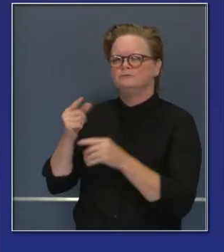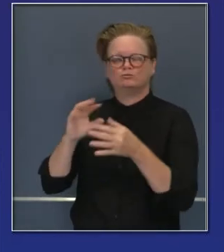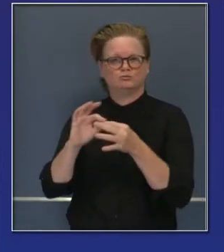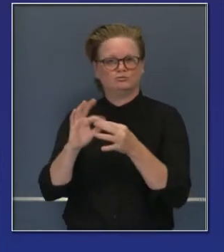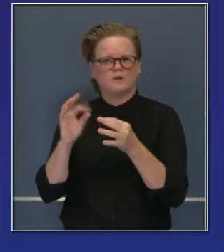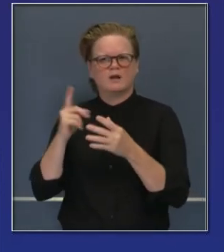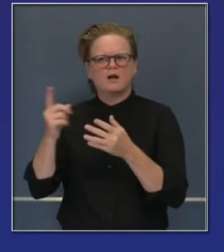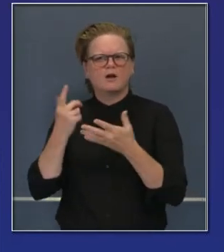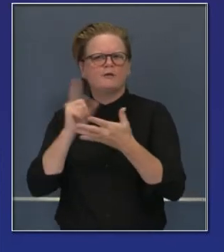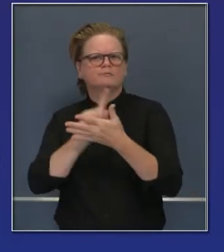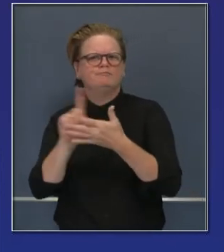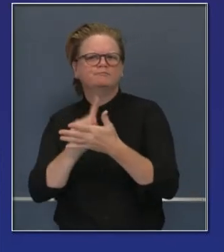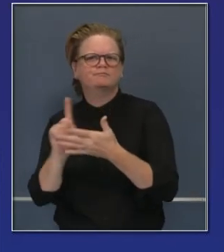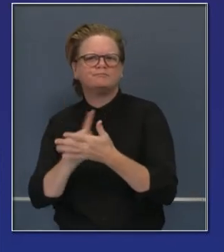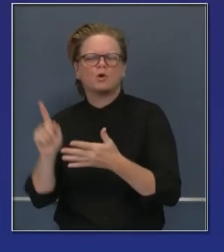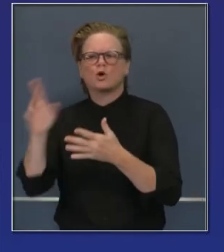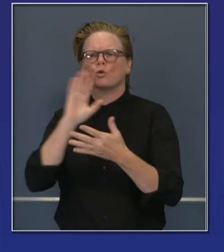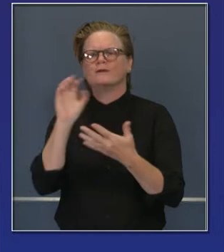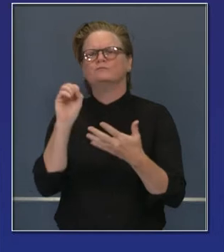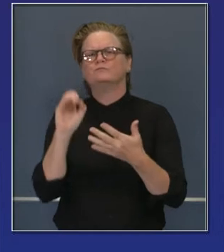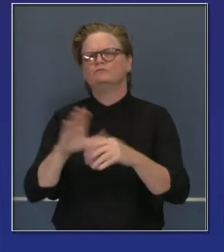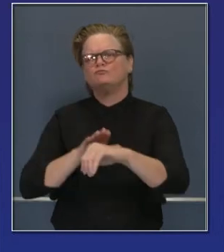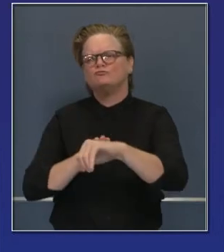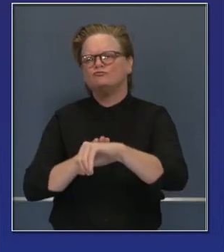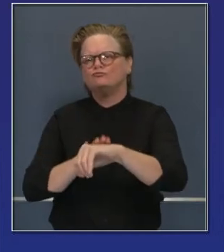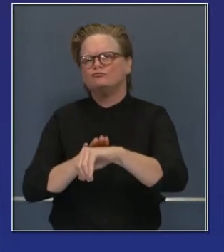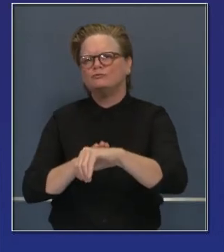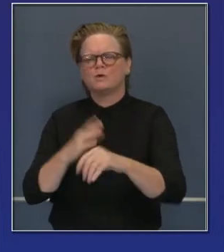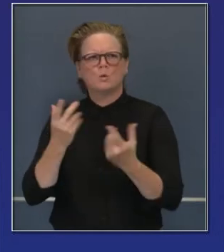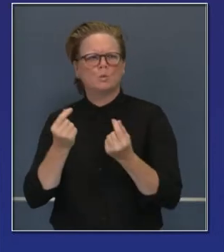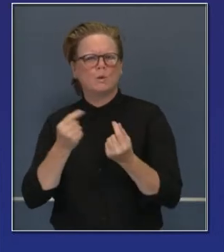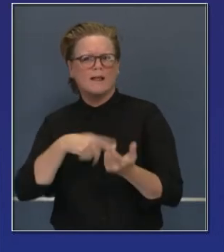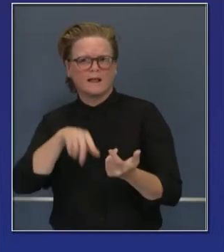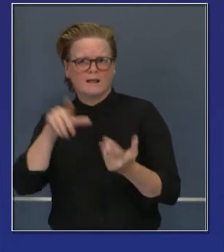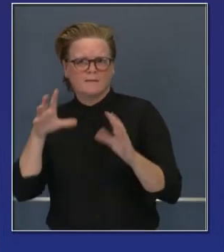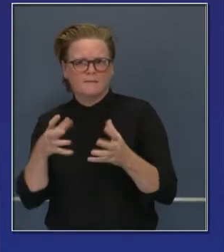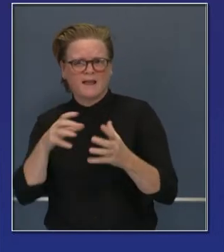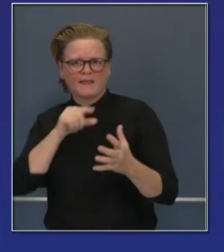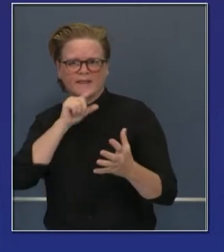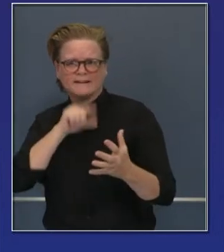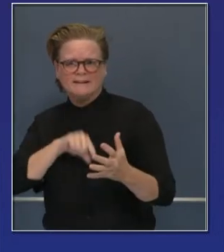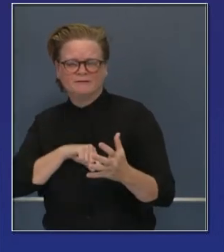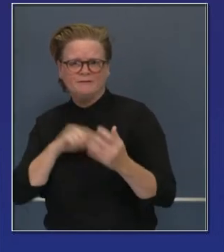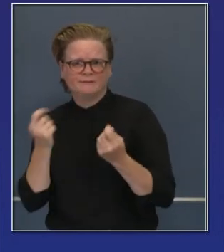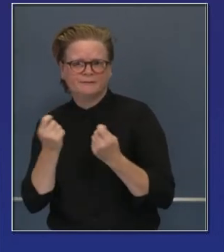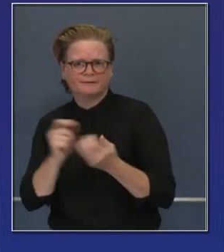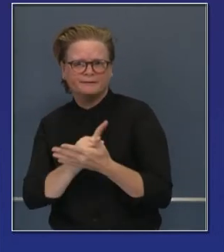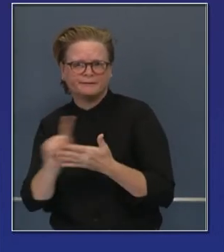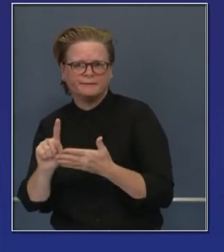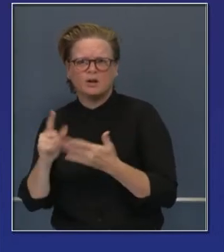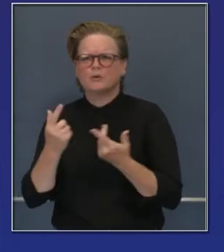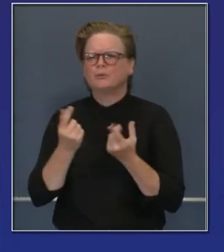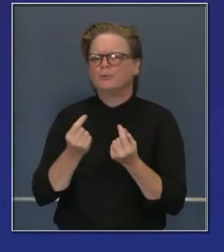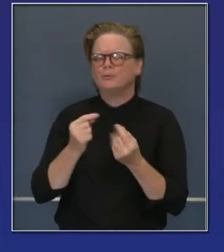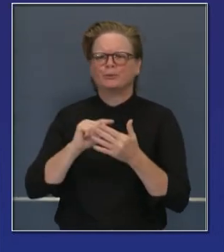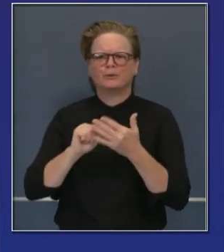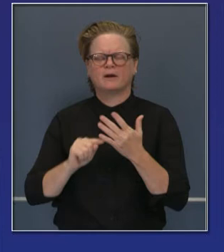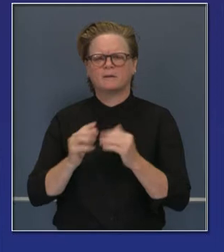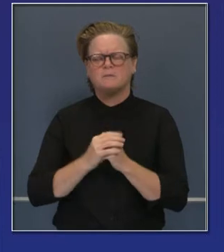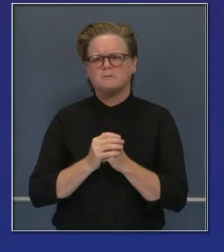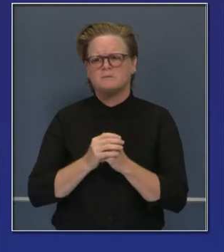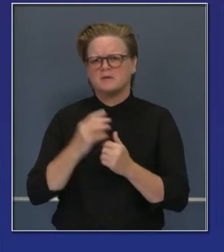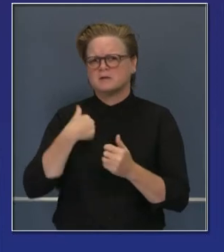y cuáles son las pautas que recomendamos nosotros en cuanto a su comportamiento para los días festivos. Pero el aviso sobre